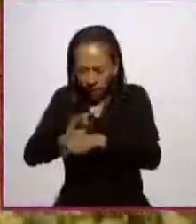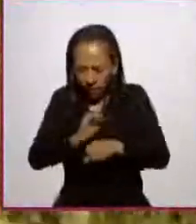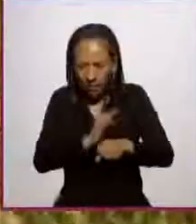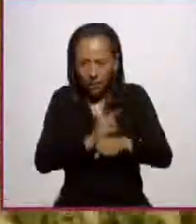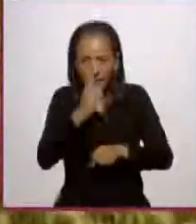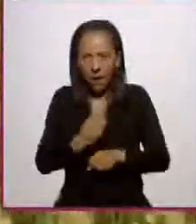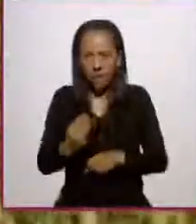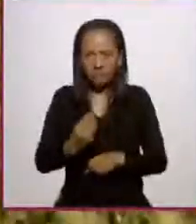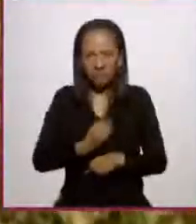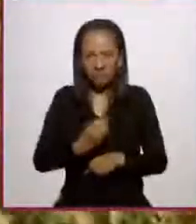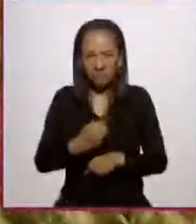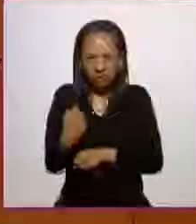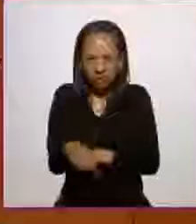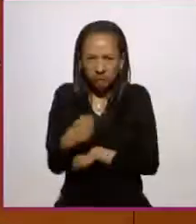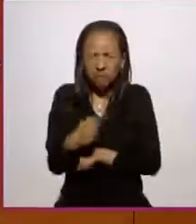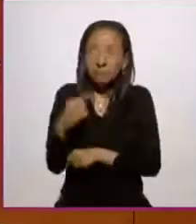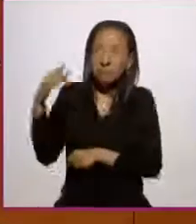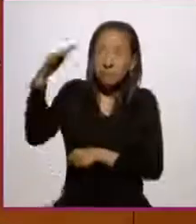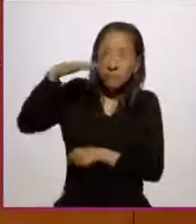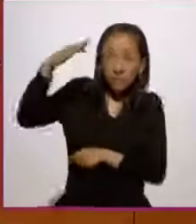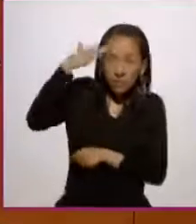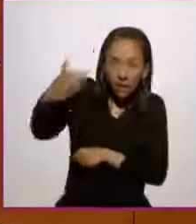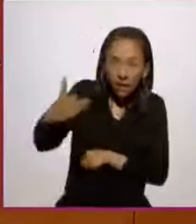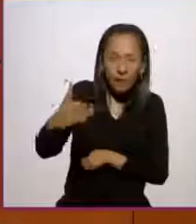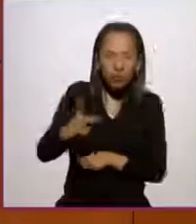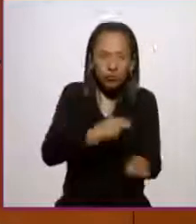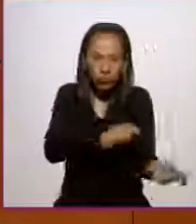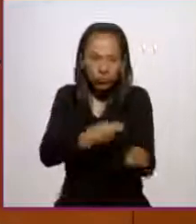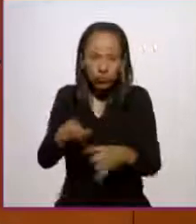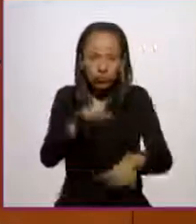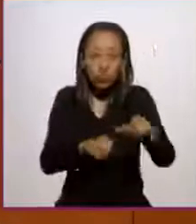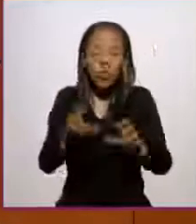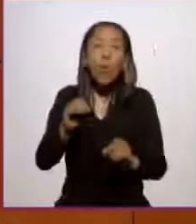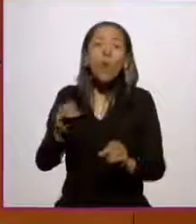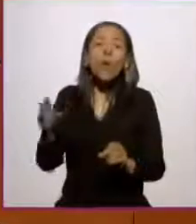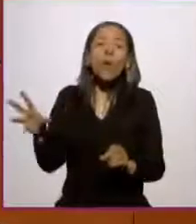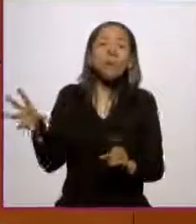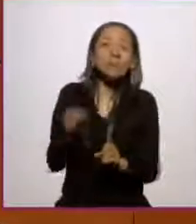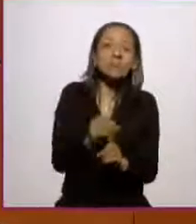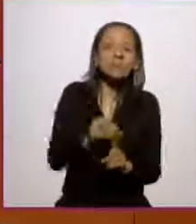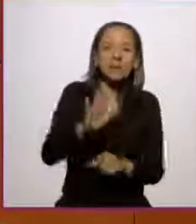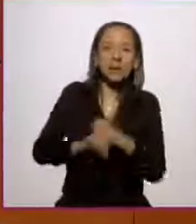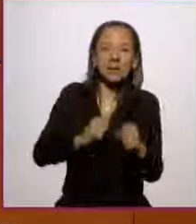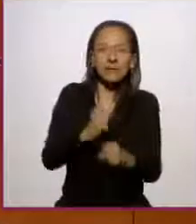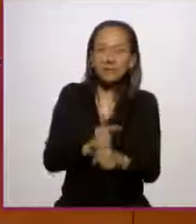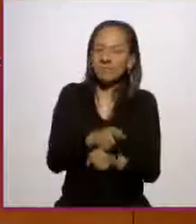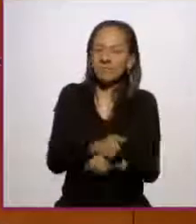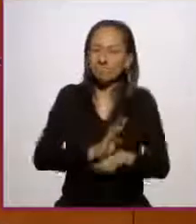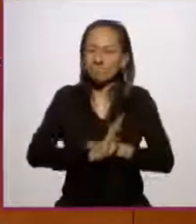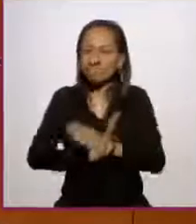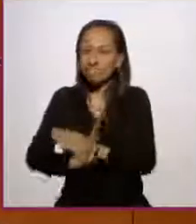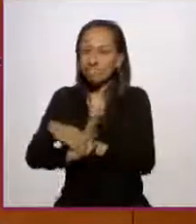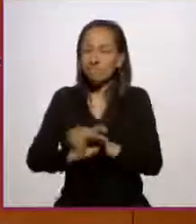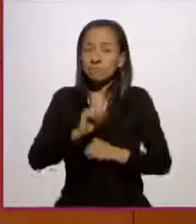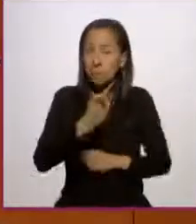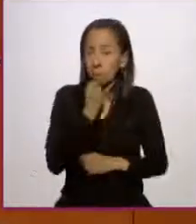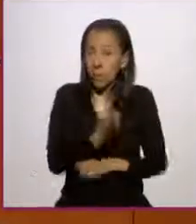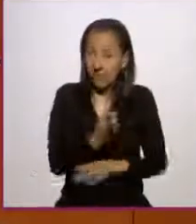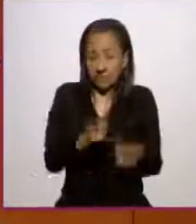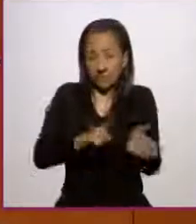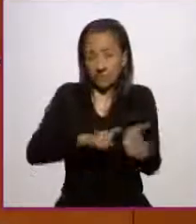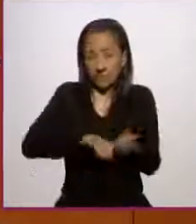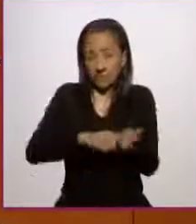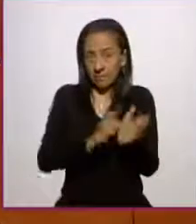pesticidas e incluso plagas. Y se convierte en un escudo cuando dice, El Estado garantizará